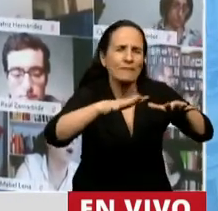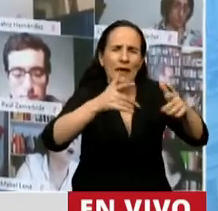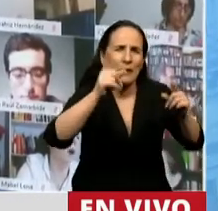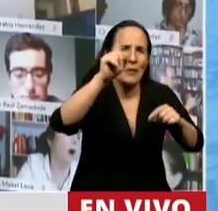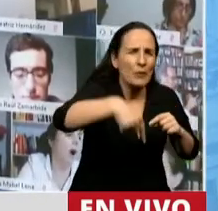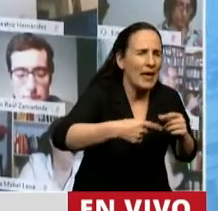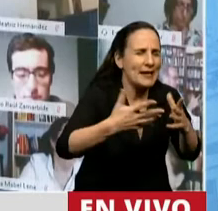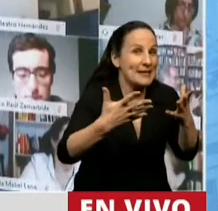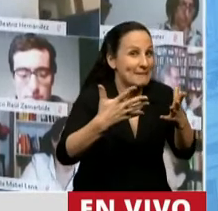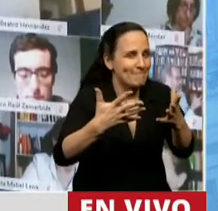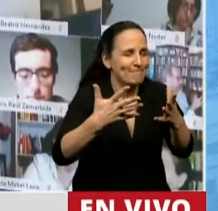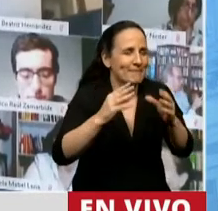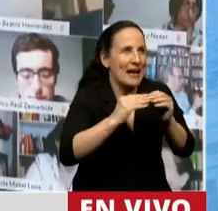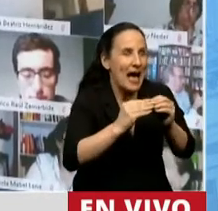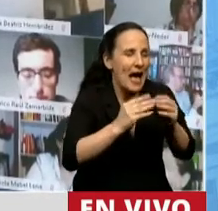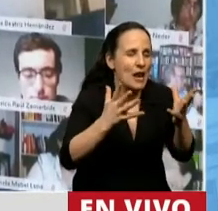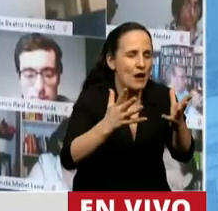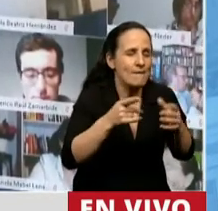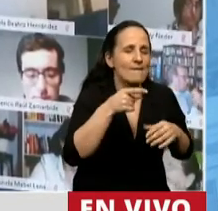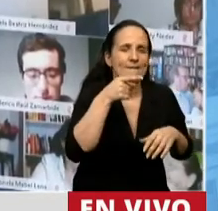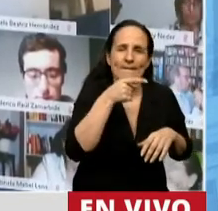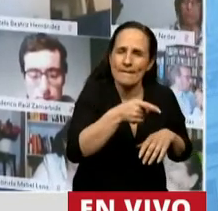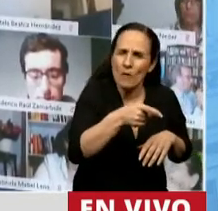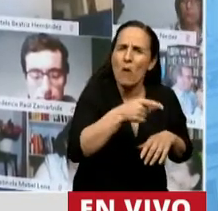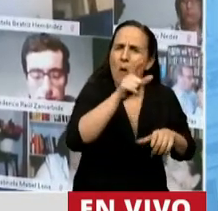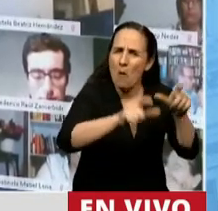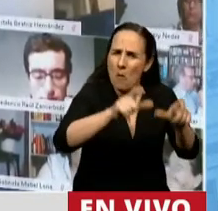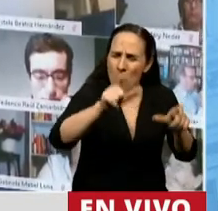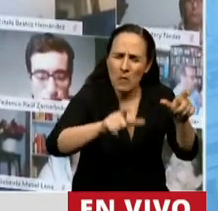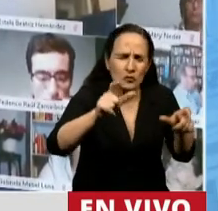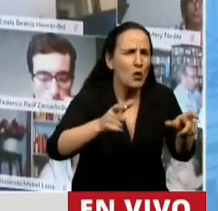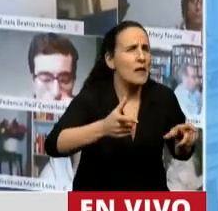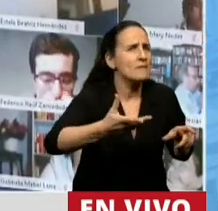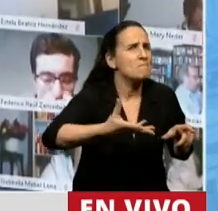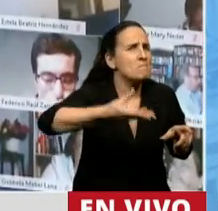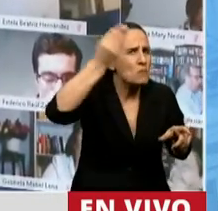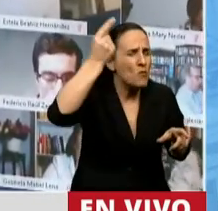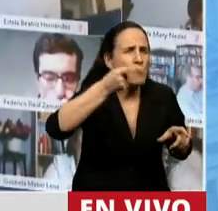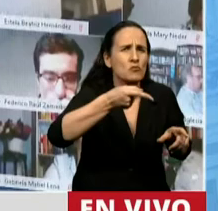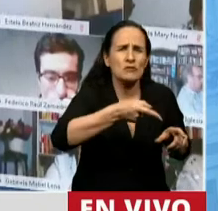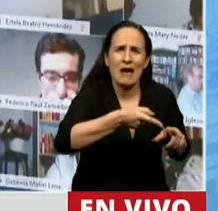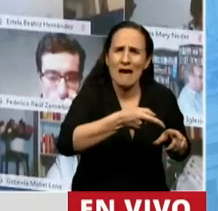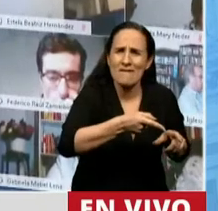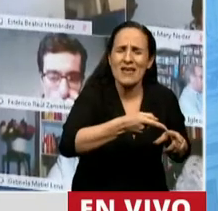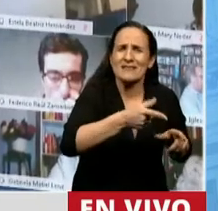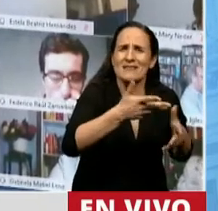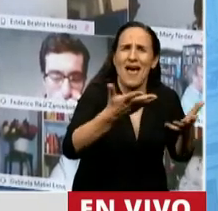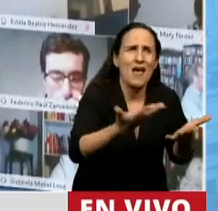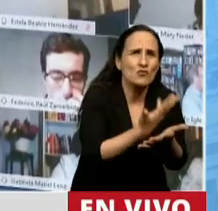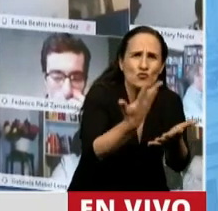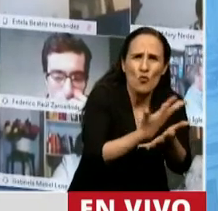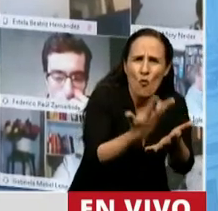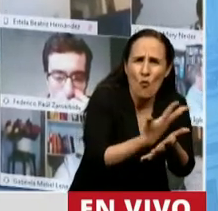intereses del mundo actual y que han sido muchas veces causas de que ellos hayan